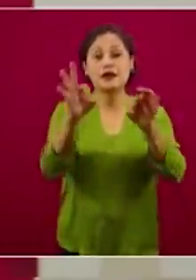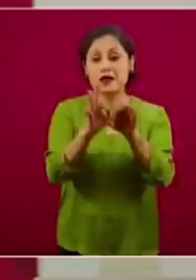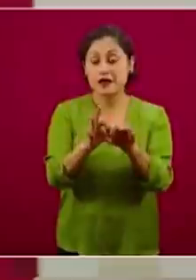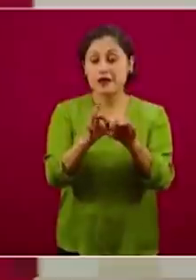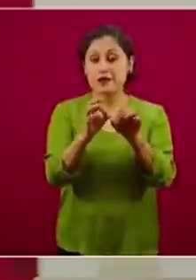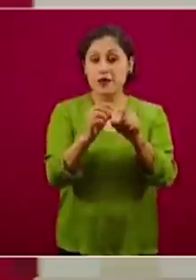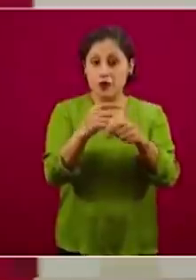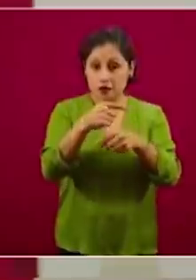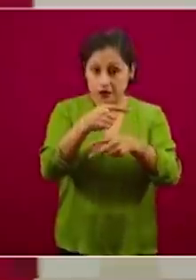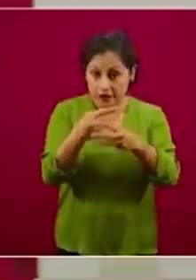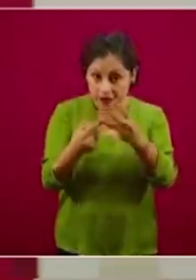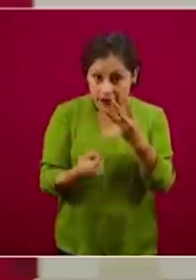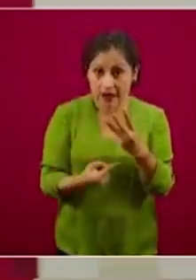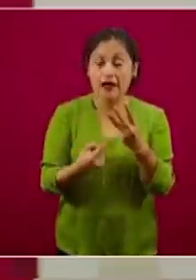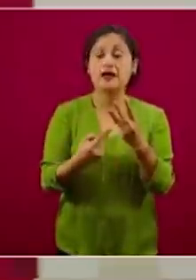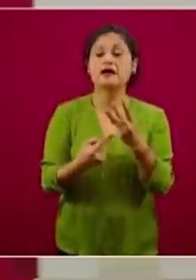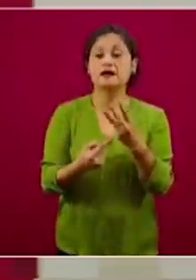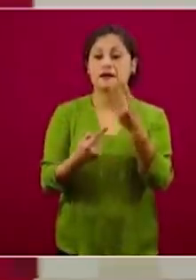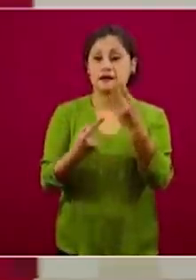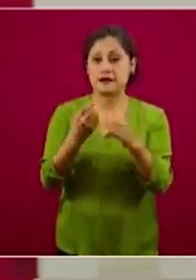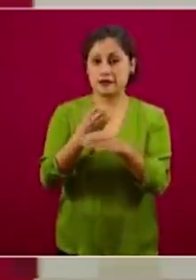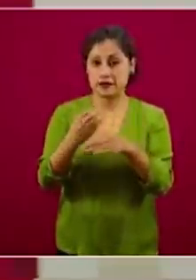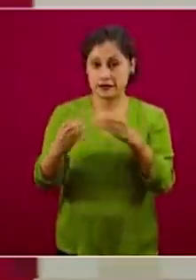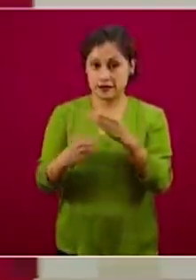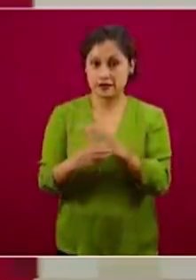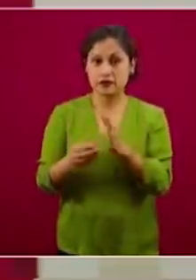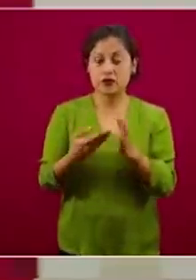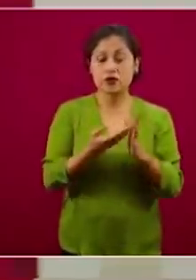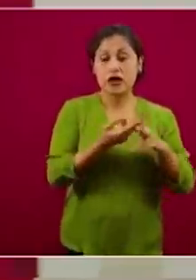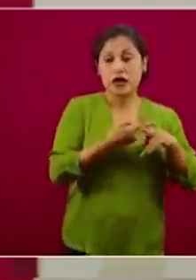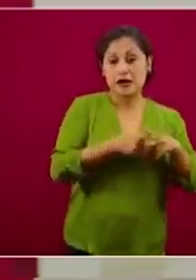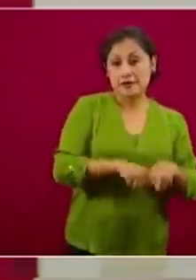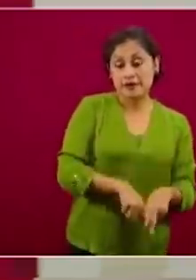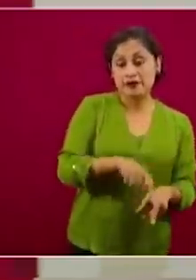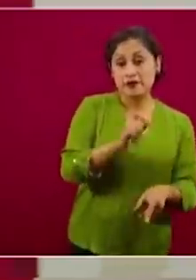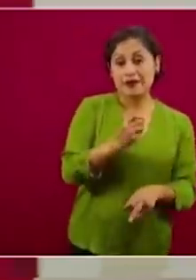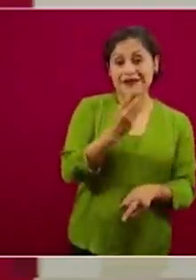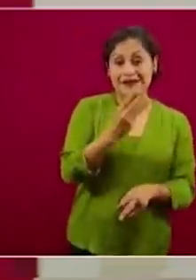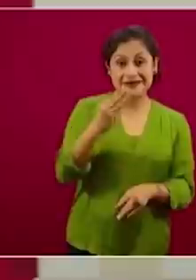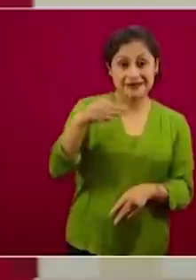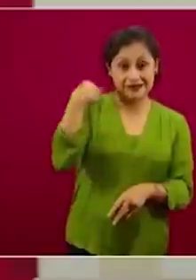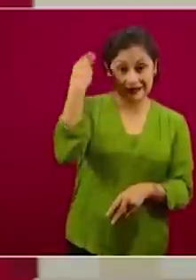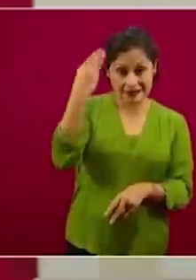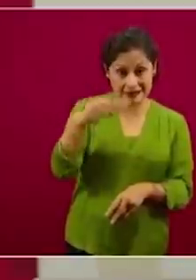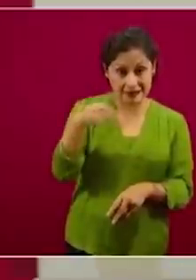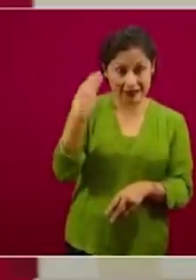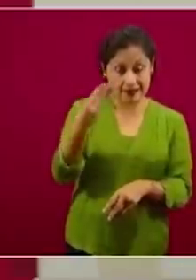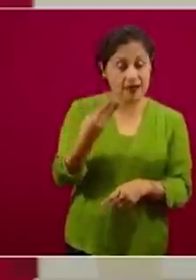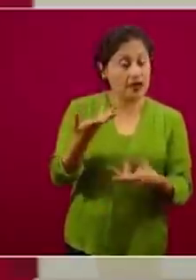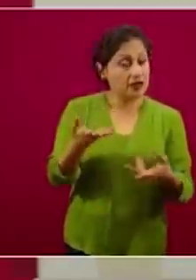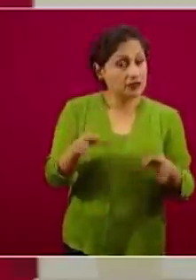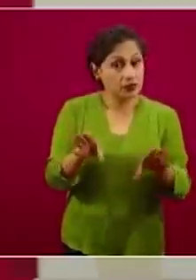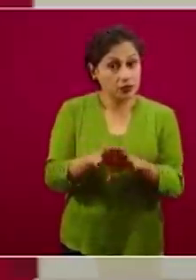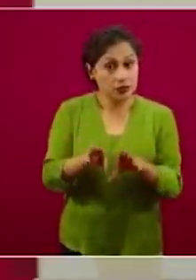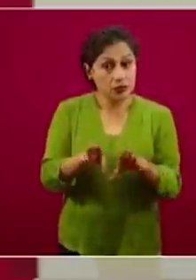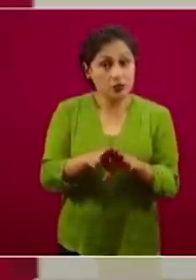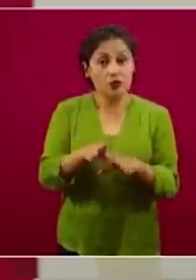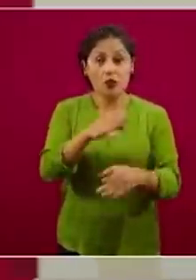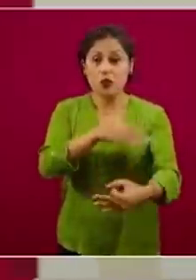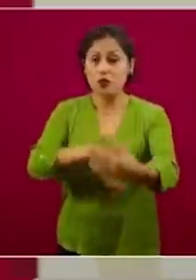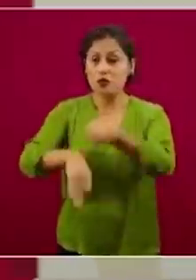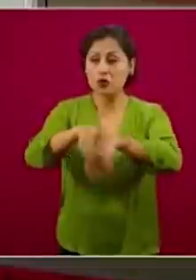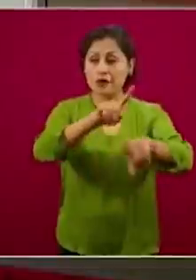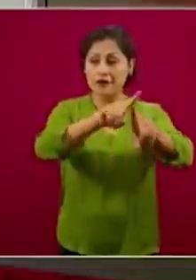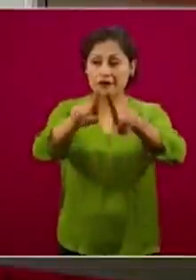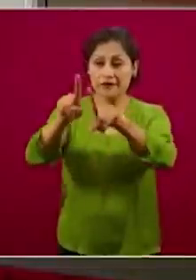intervenciones, empezó el 23 de marzo y consisten en suspender temporalmente todas las actividades